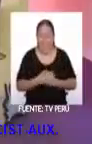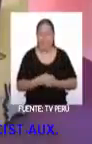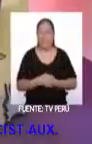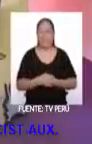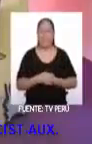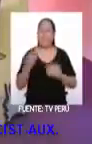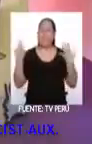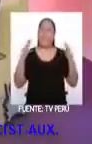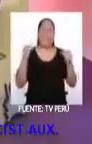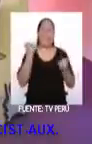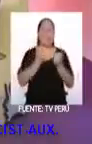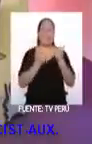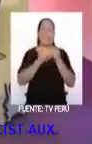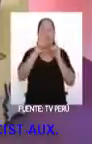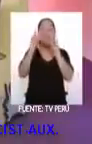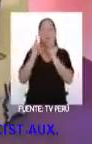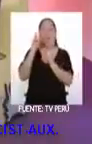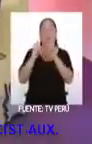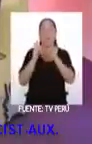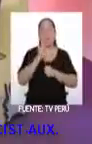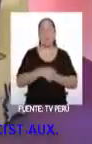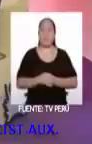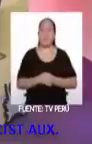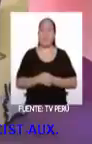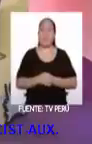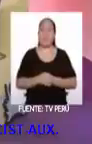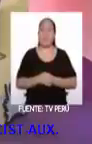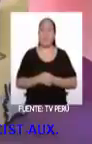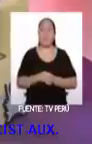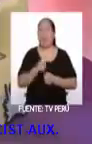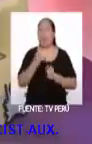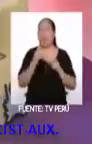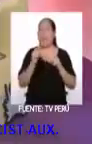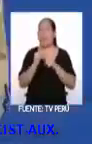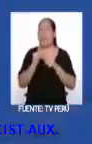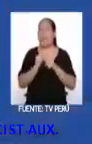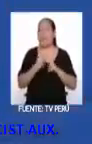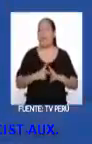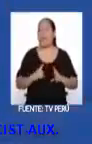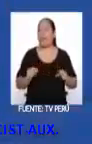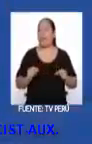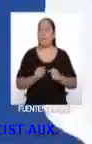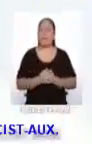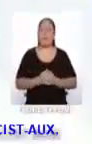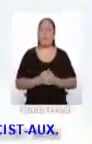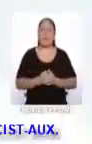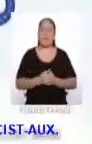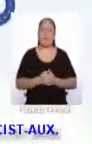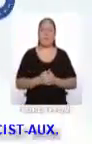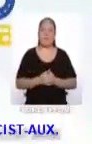Eso ha sido todo en Pregunta Tac. Y otra palabra, así en japonés. Ah, espero.